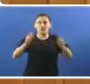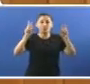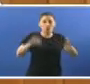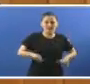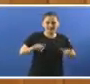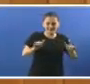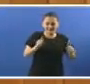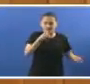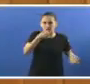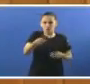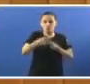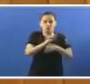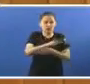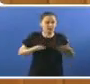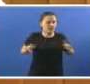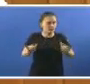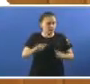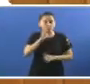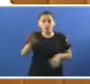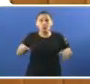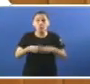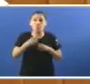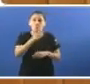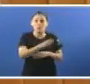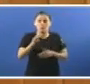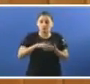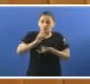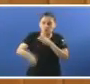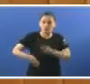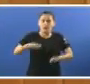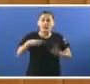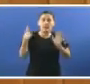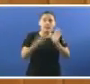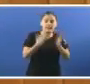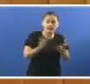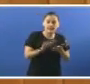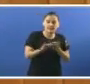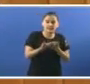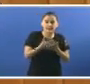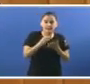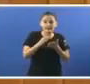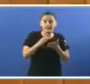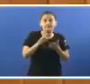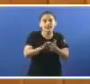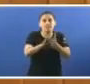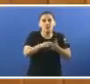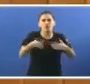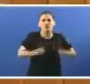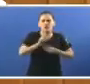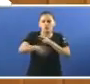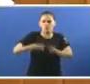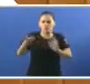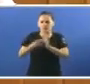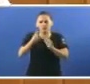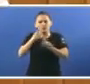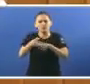ofrece a xunta de Galicia Porque o Partido Popular modificou coa Lei de Garantías de Prestación Sanitarias O decreto para non